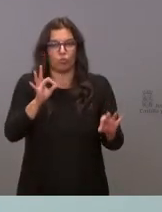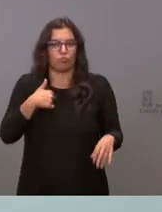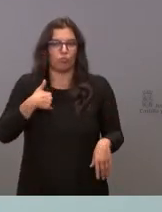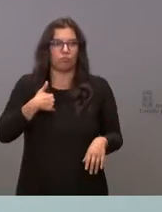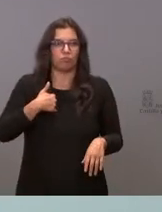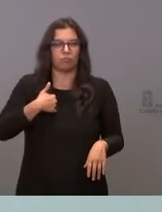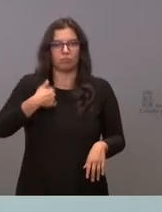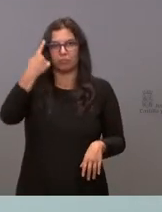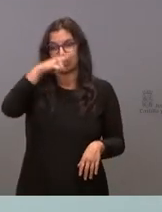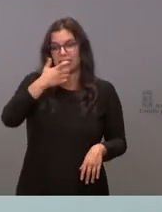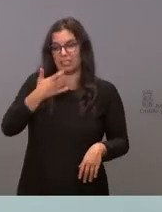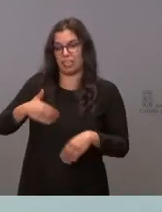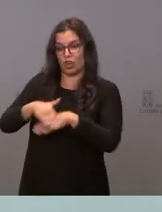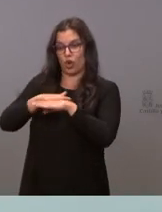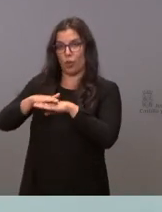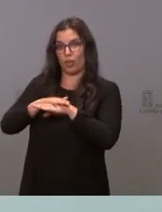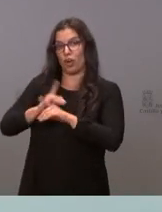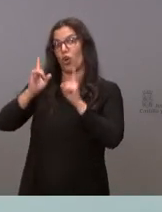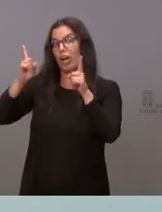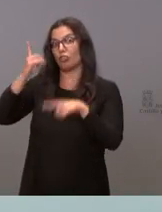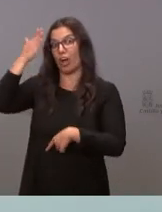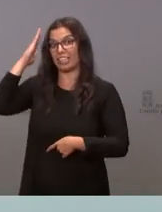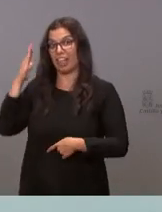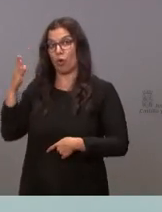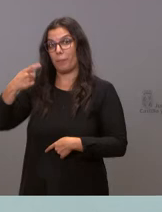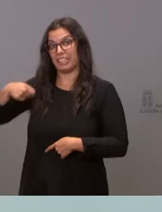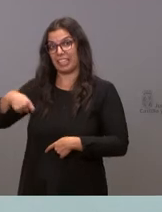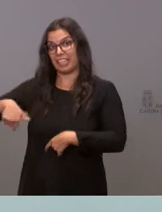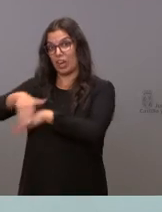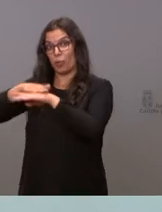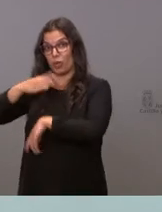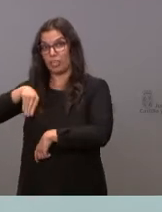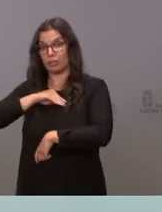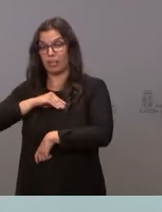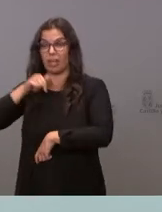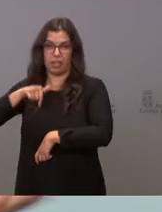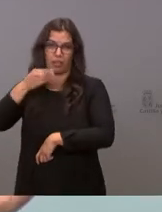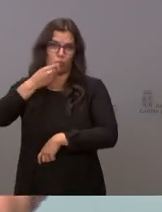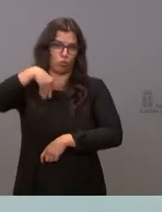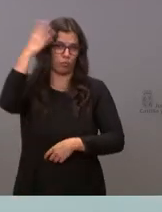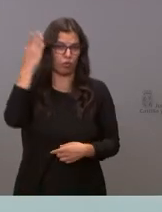que con un Gobierno presidido por Pablo Casado le iría muchísimo mejor a Castilla y León.